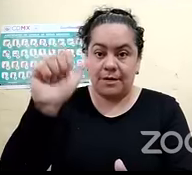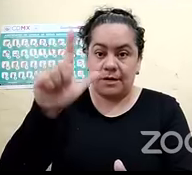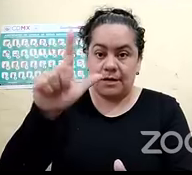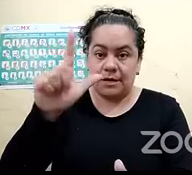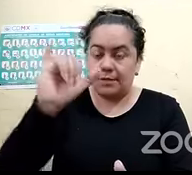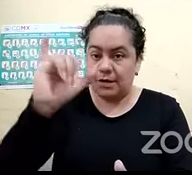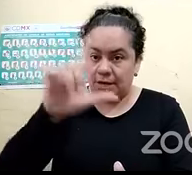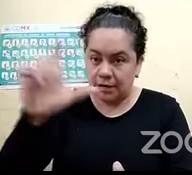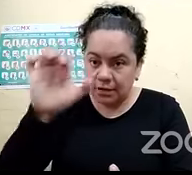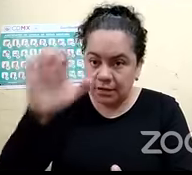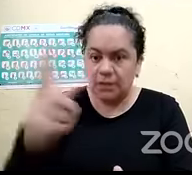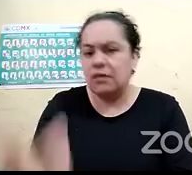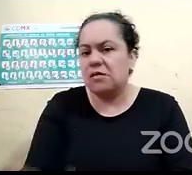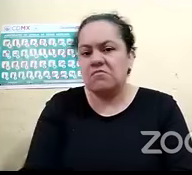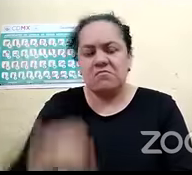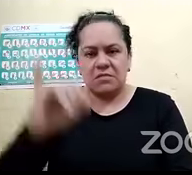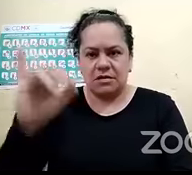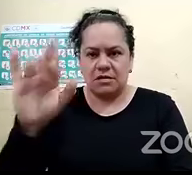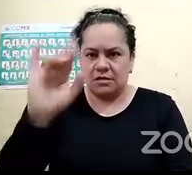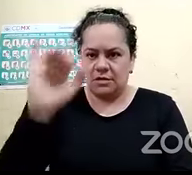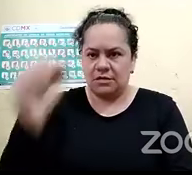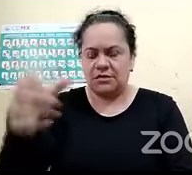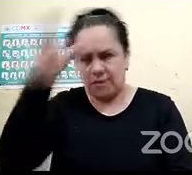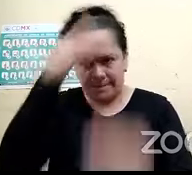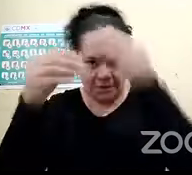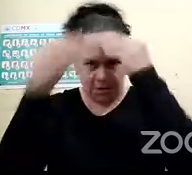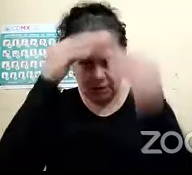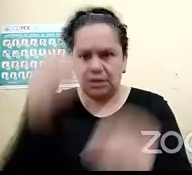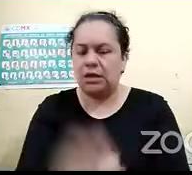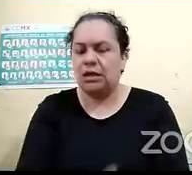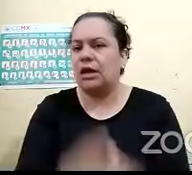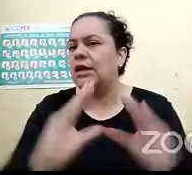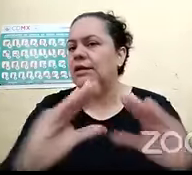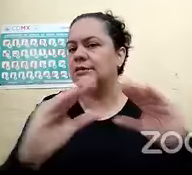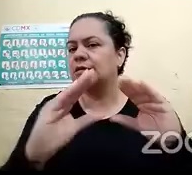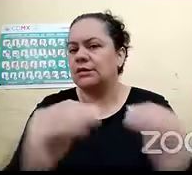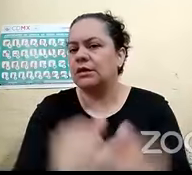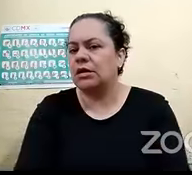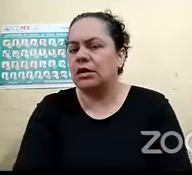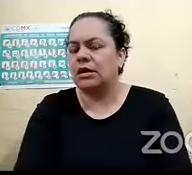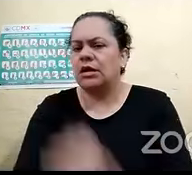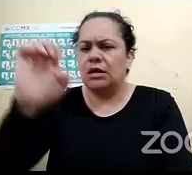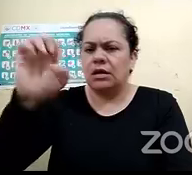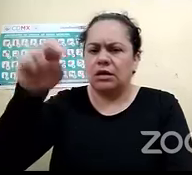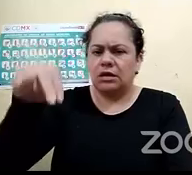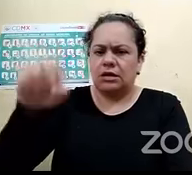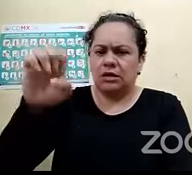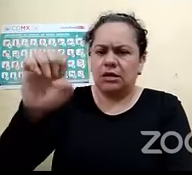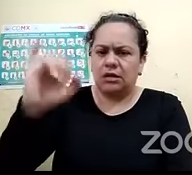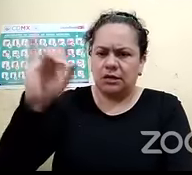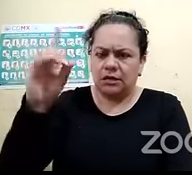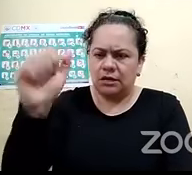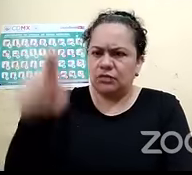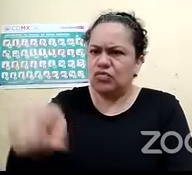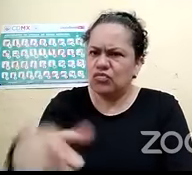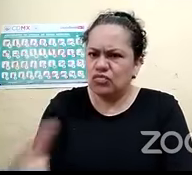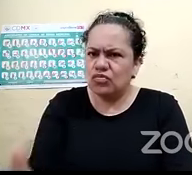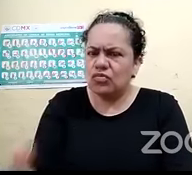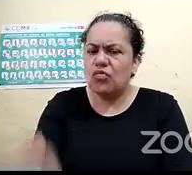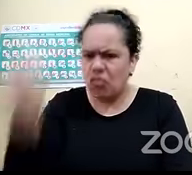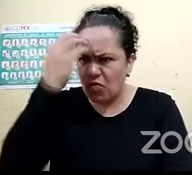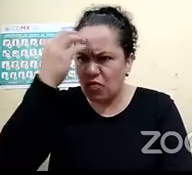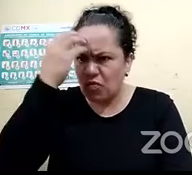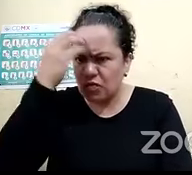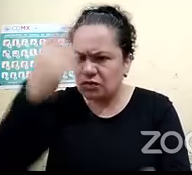contigo pudiéramos aprender braille en Neida no sé si tú también conoces algún lugar o tú misma que nos pudieran dar clases de braille para quien